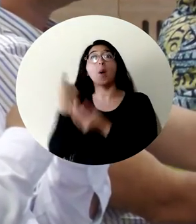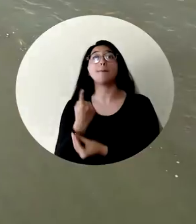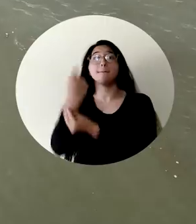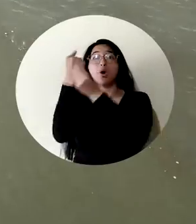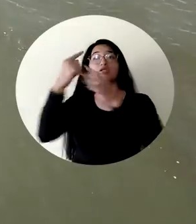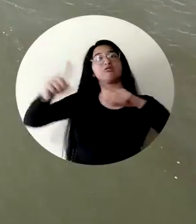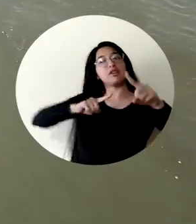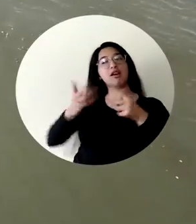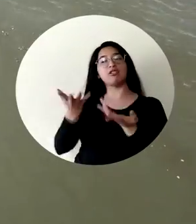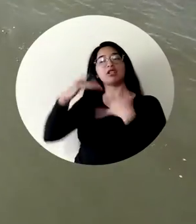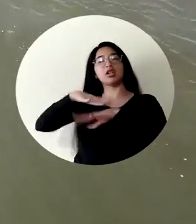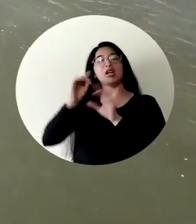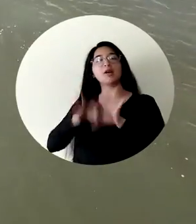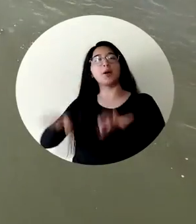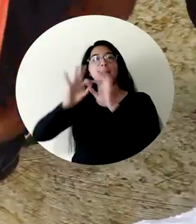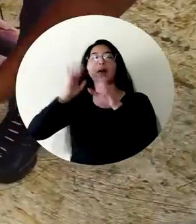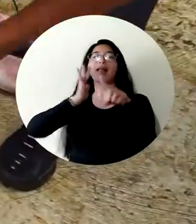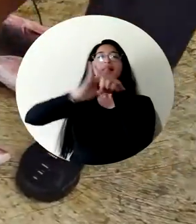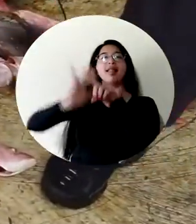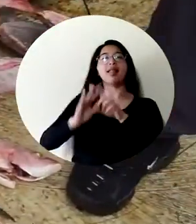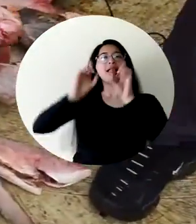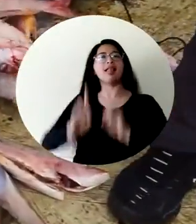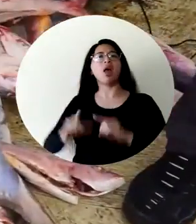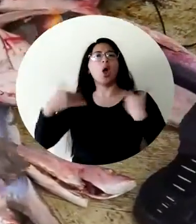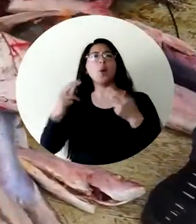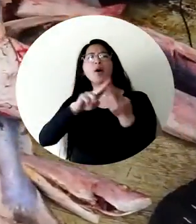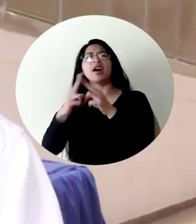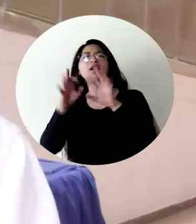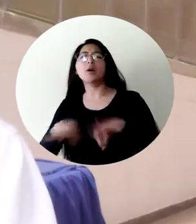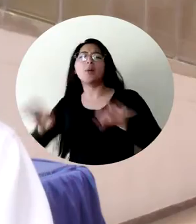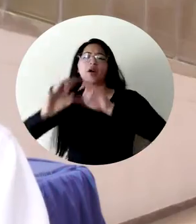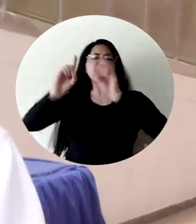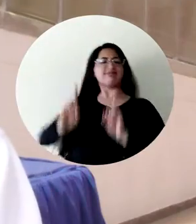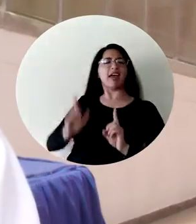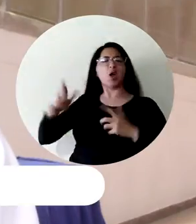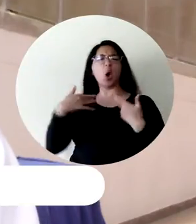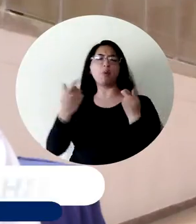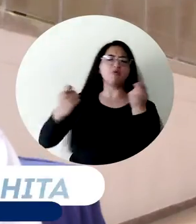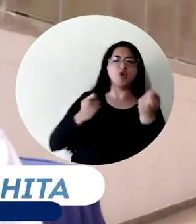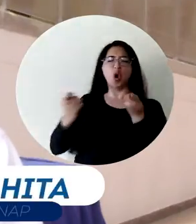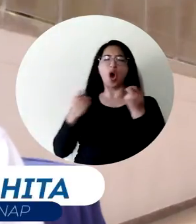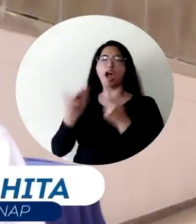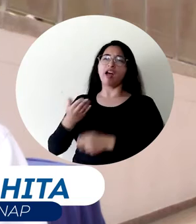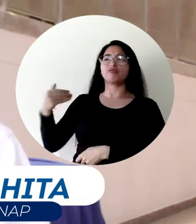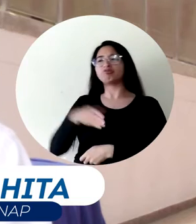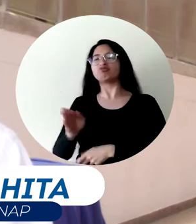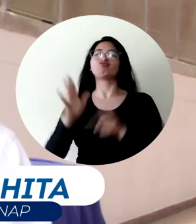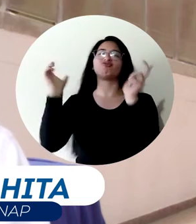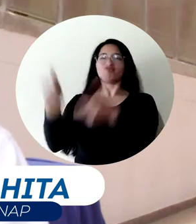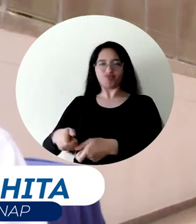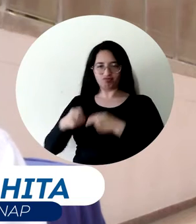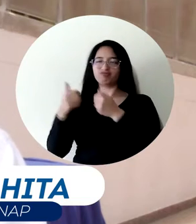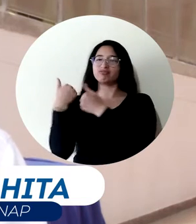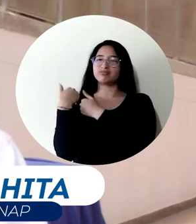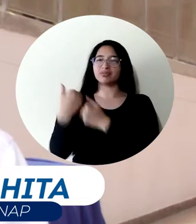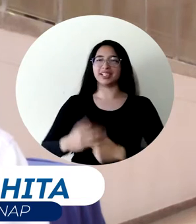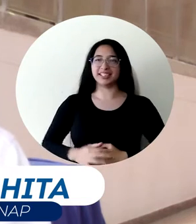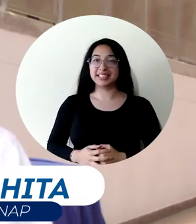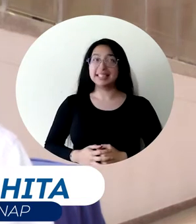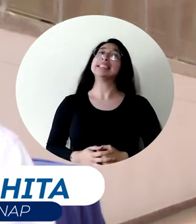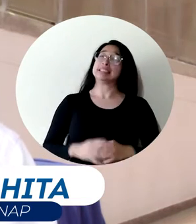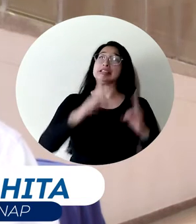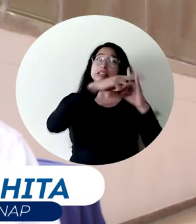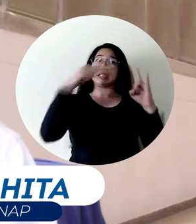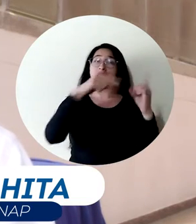-administrativas alrededor del desarrollo de la pesca responsable. Es una excelente idea de una gran gestión por parte de la Universidad Magdalena y